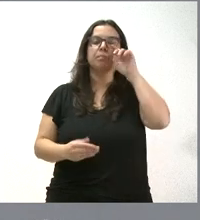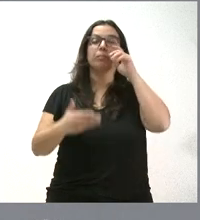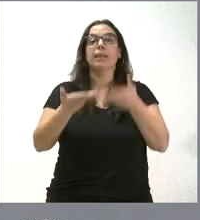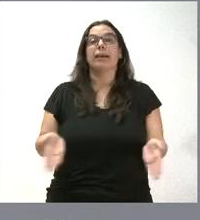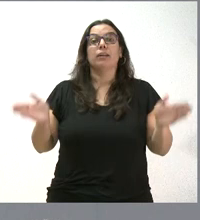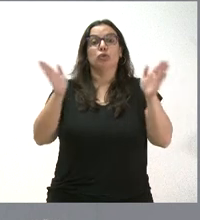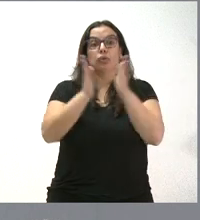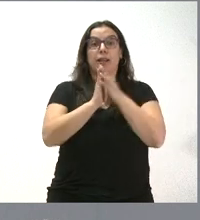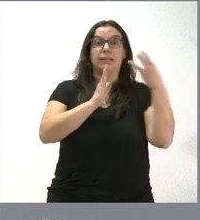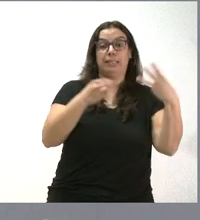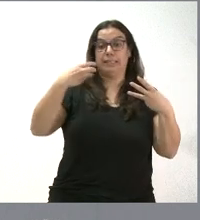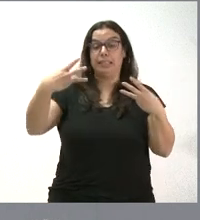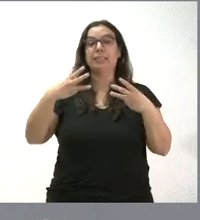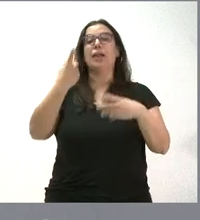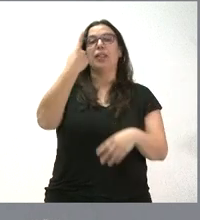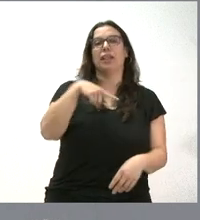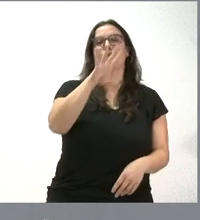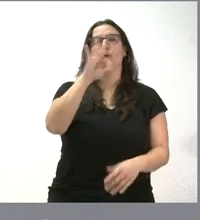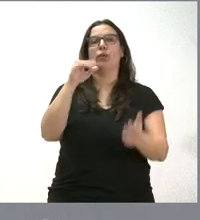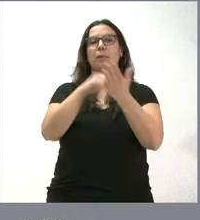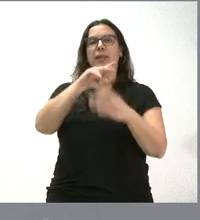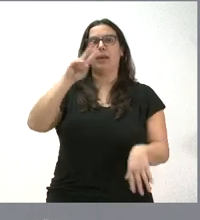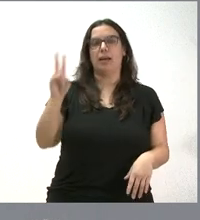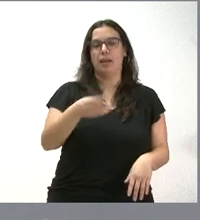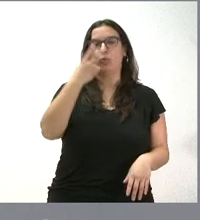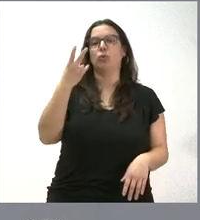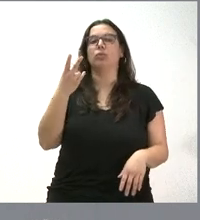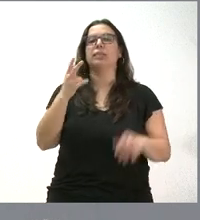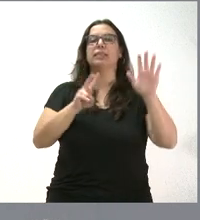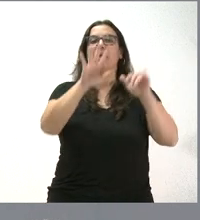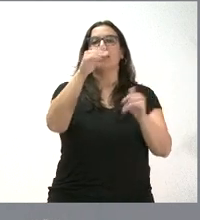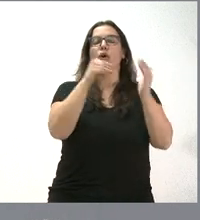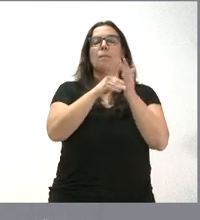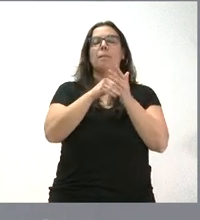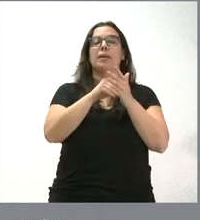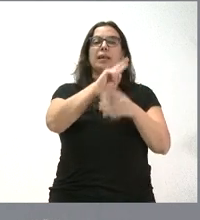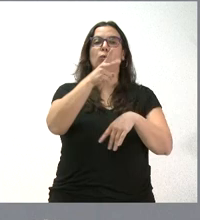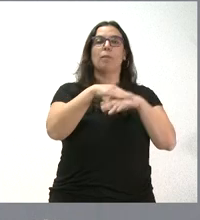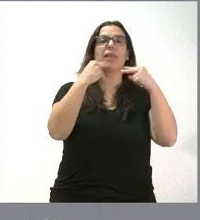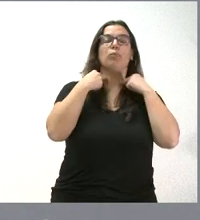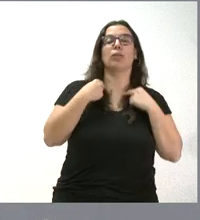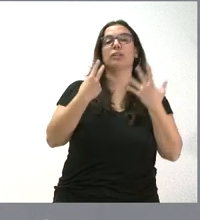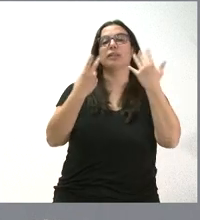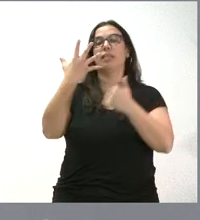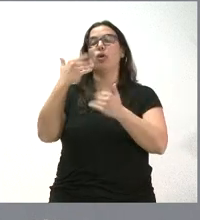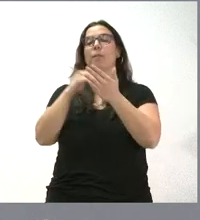en conjunto son 150.000 euros, 75.000 a través de las diputaciones provinciales, 75.000 a través de los